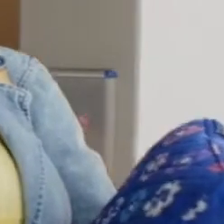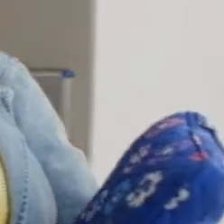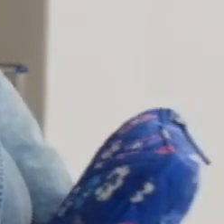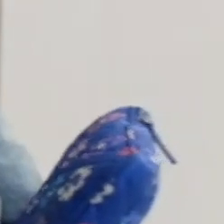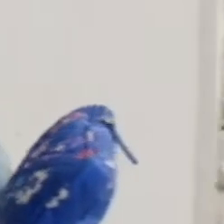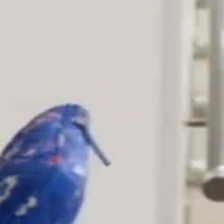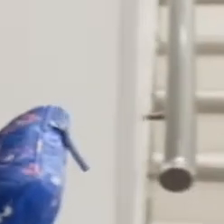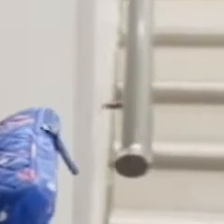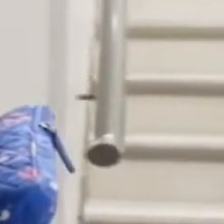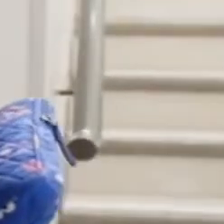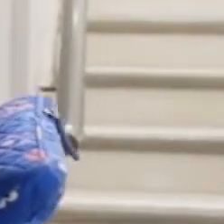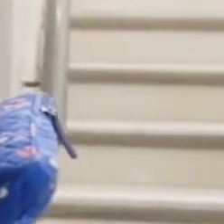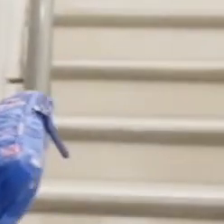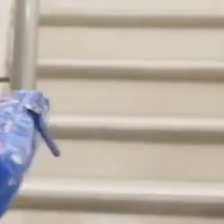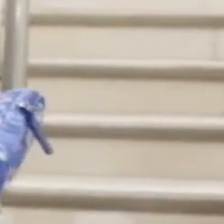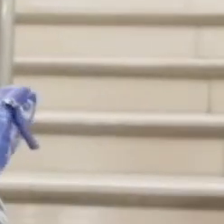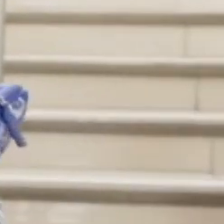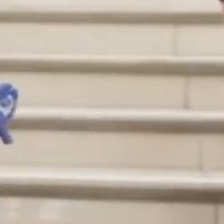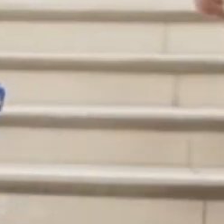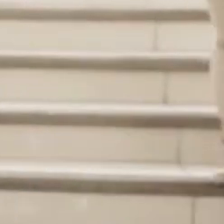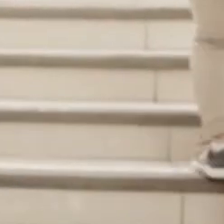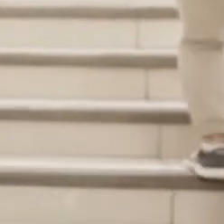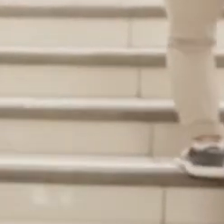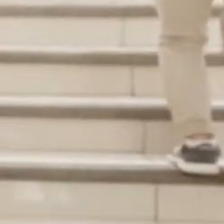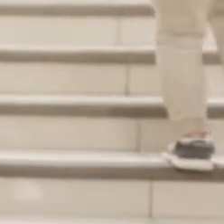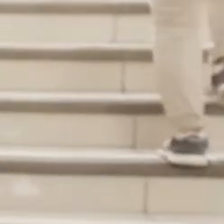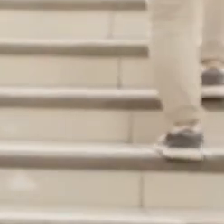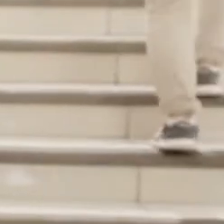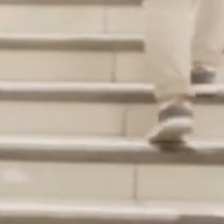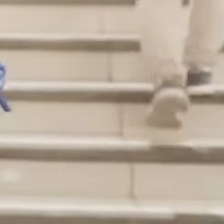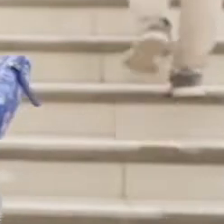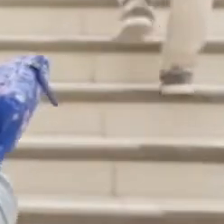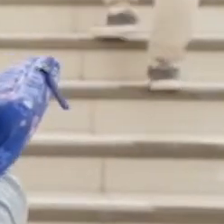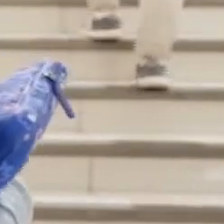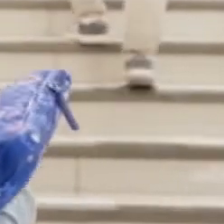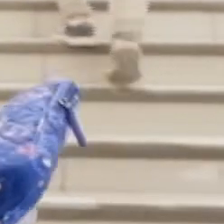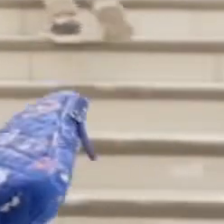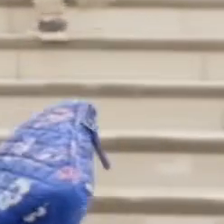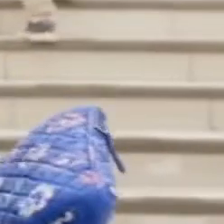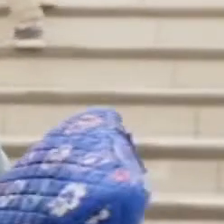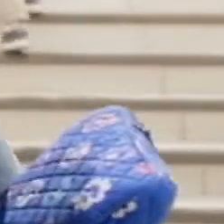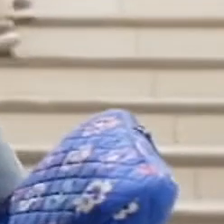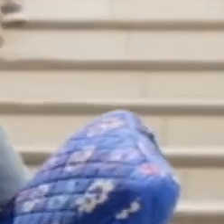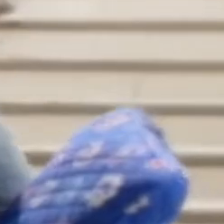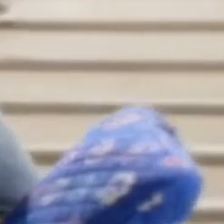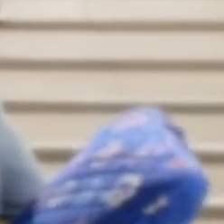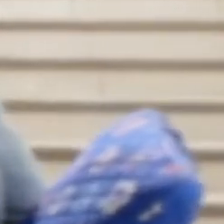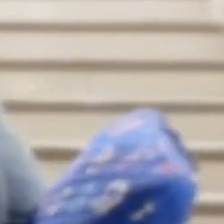línea de la forma más segura. Llame al 1311 y descubra todo lo que puede hacer por usted. Que su vida sea más fácil.